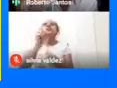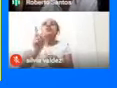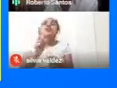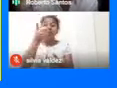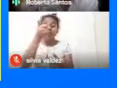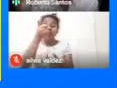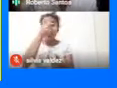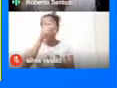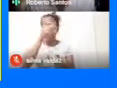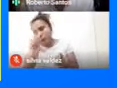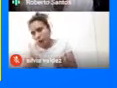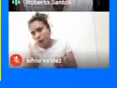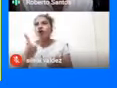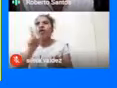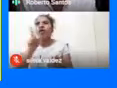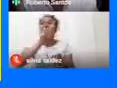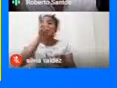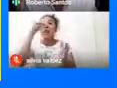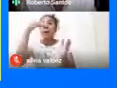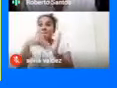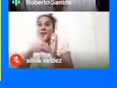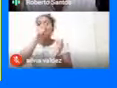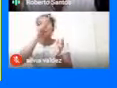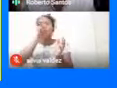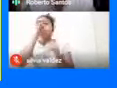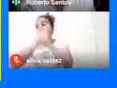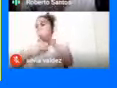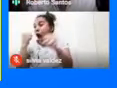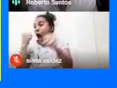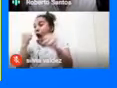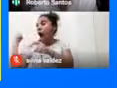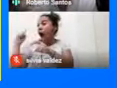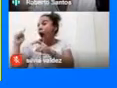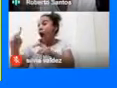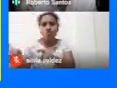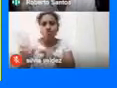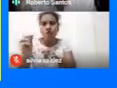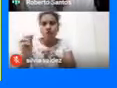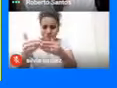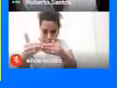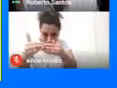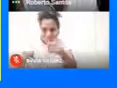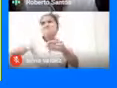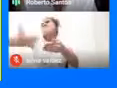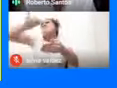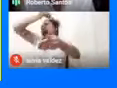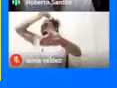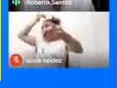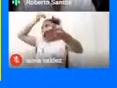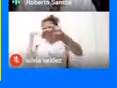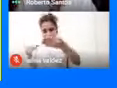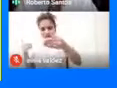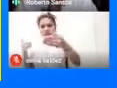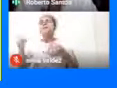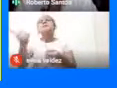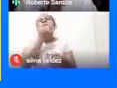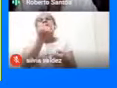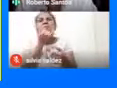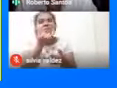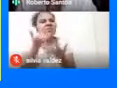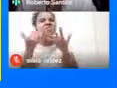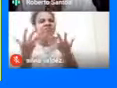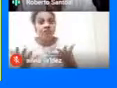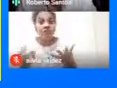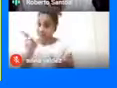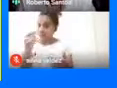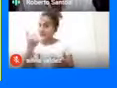Tampoco son los 17 mil O 18 mil años De los que yo estoy hablando Es muchísimo más Lo que pasa Lo que pasa Es que